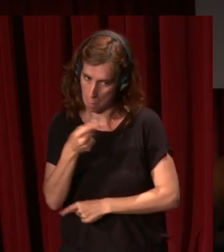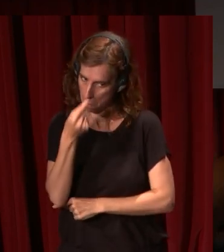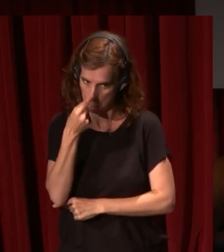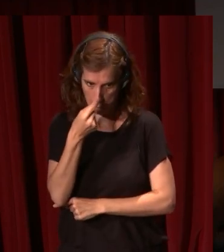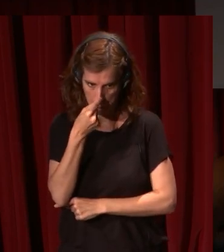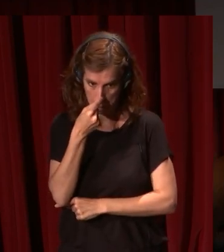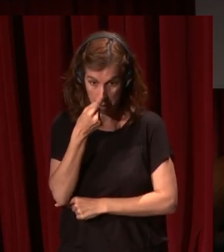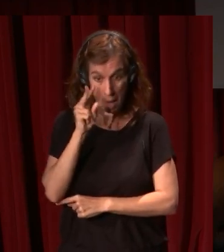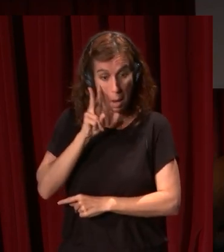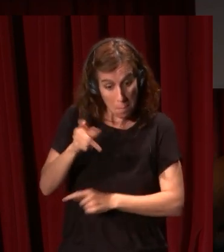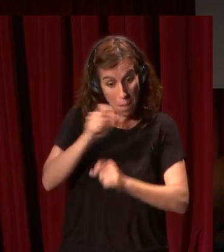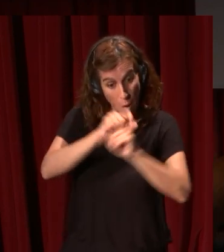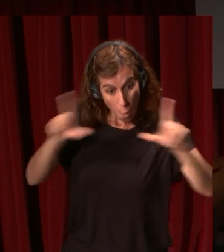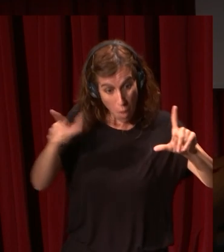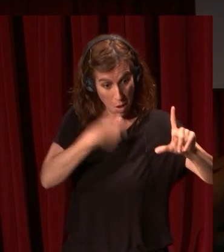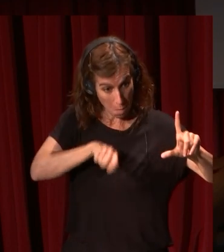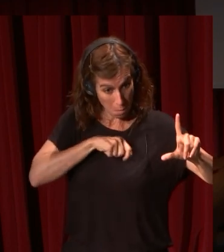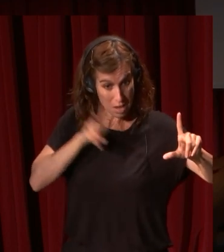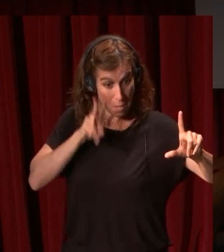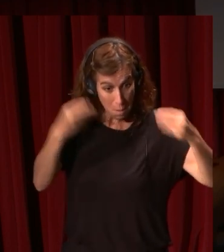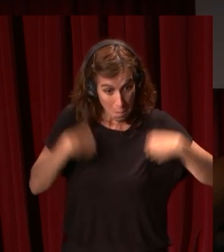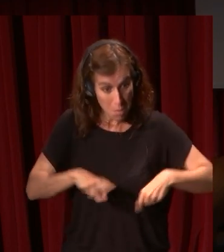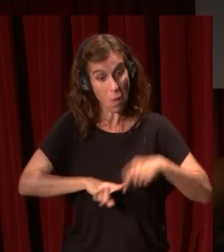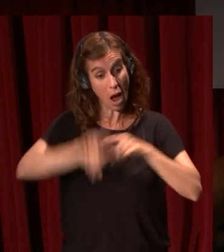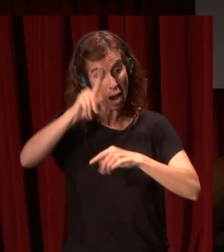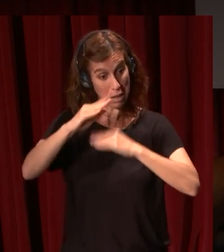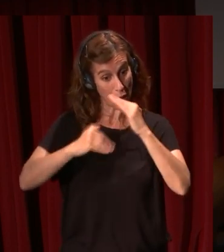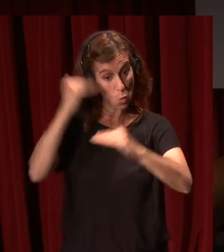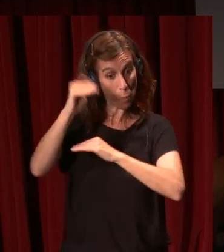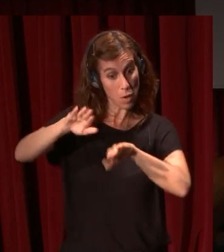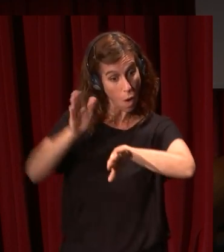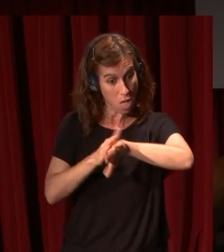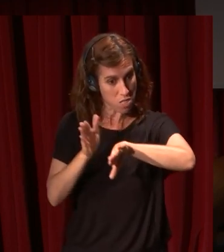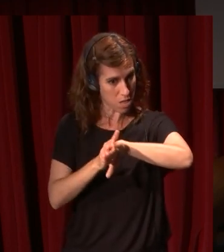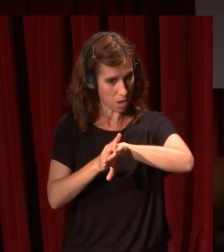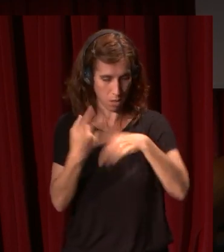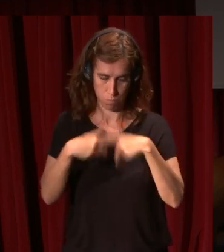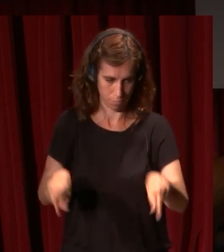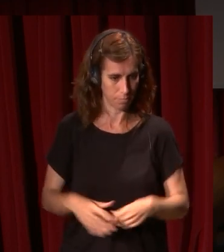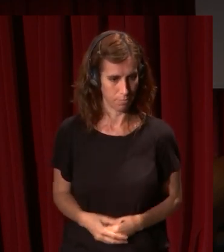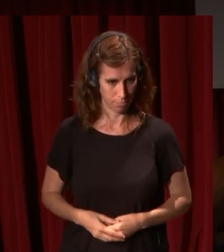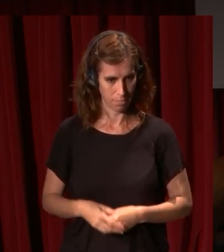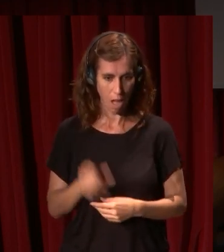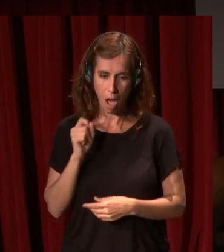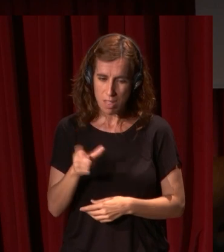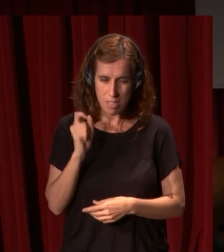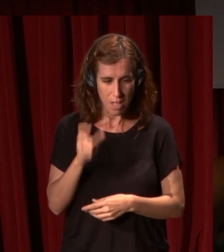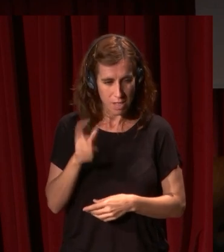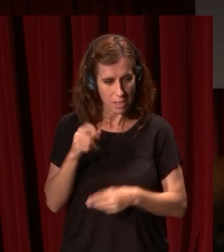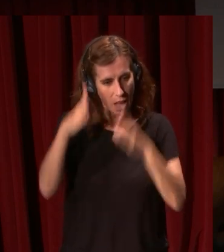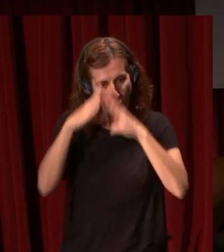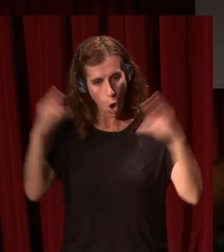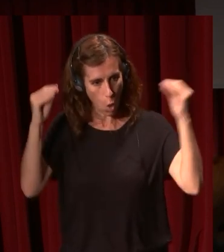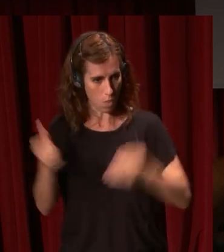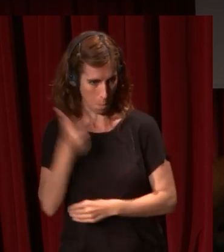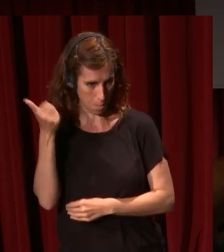cuadros en España como el que veis en la parte superior izquierda que es de Murillo y es muy habitual ver cuadros de ese tipo en Holanda como